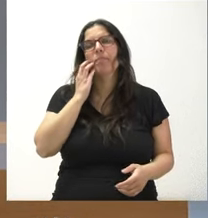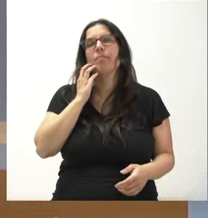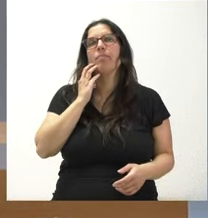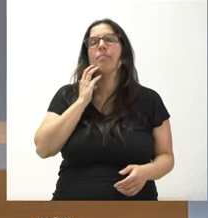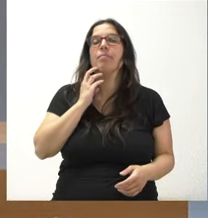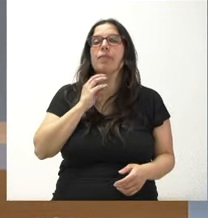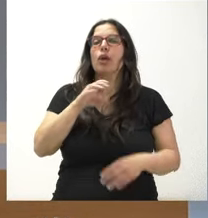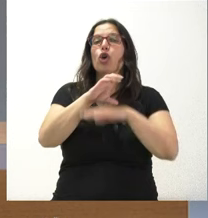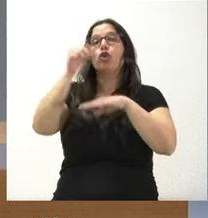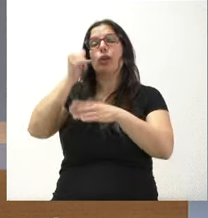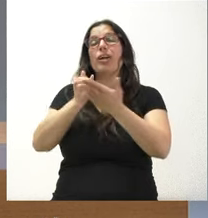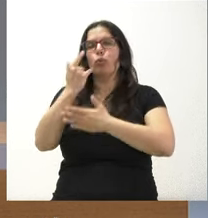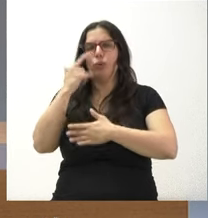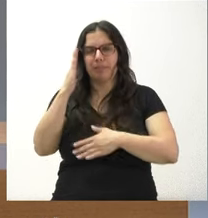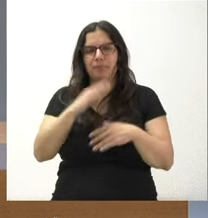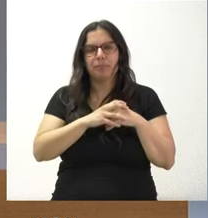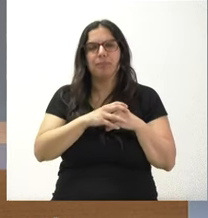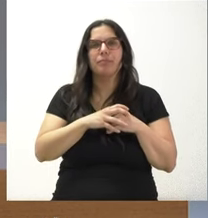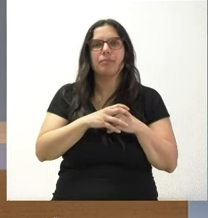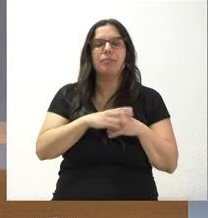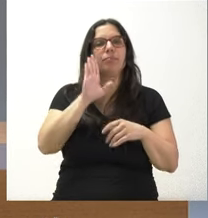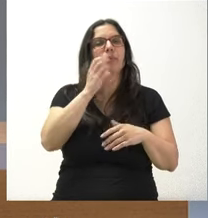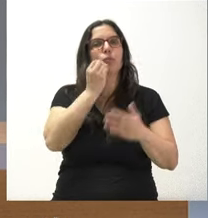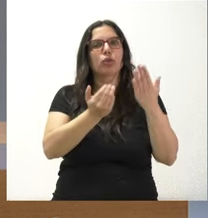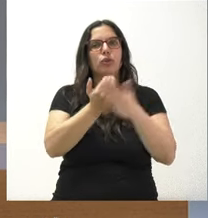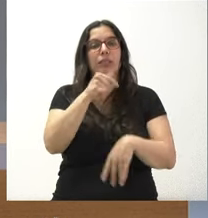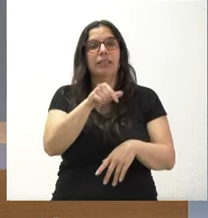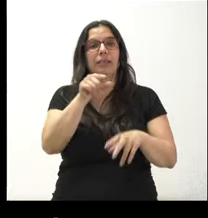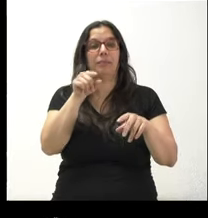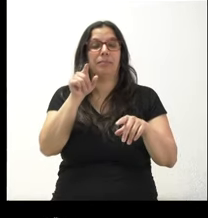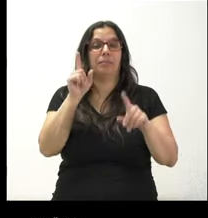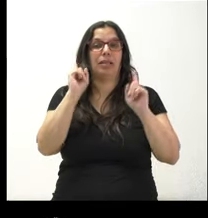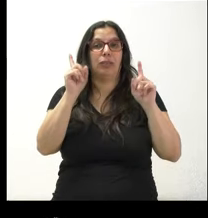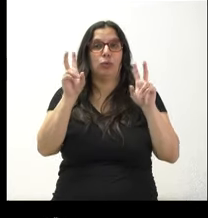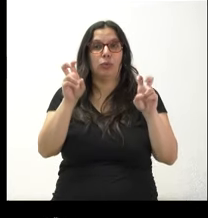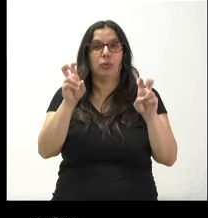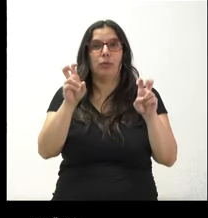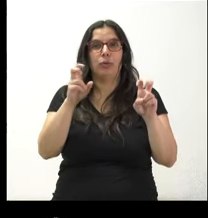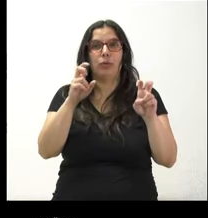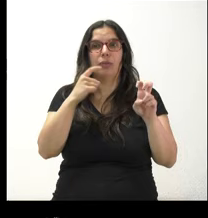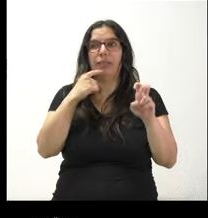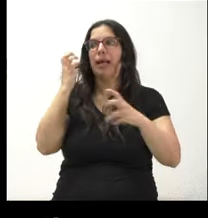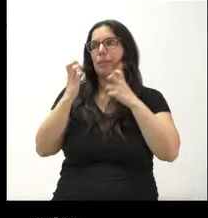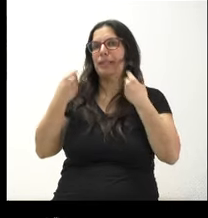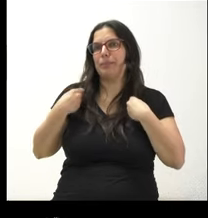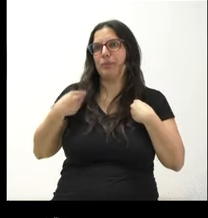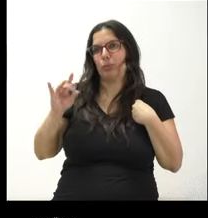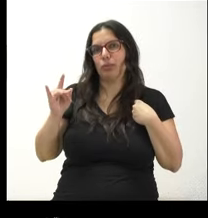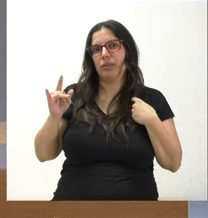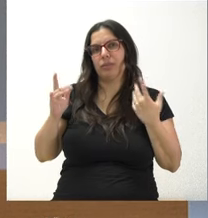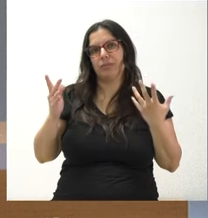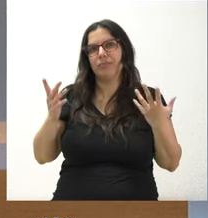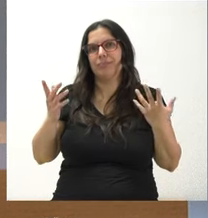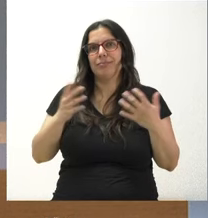Agricultura, perdón. Buenos días. Sí, sobre este nuevo caso, concretamente… Ahora los vivos, sí. Si fueran ya